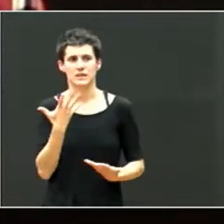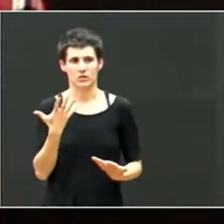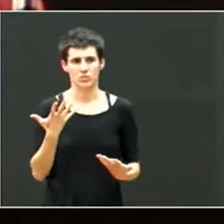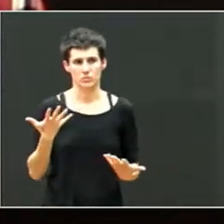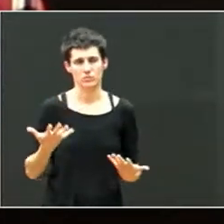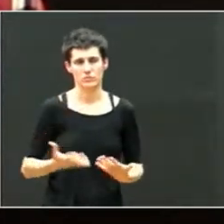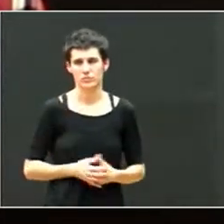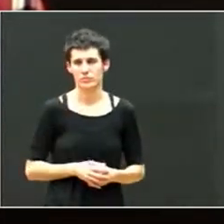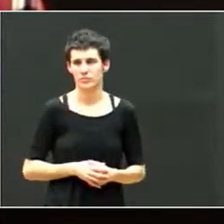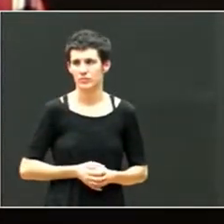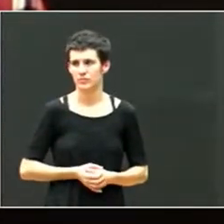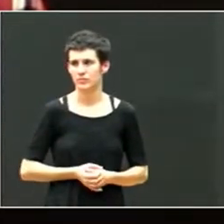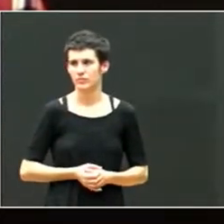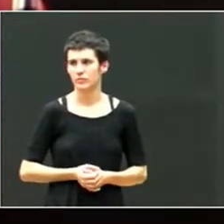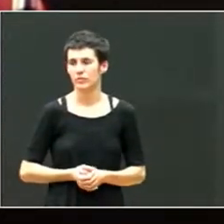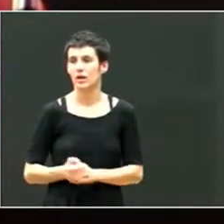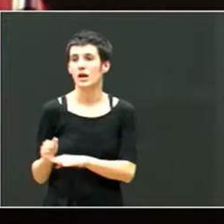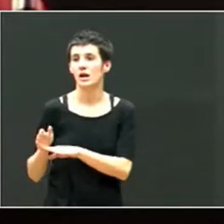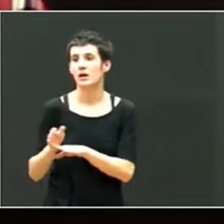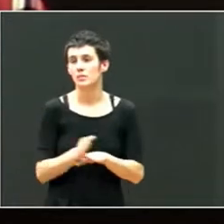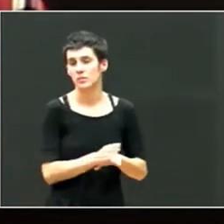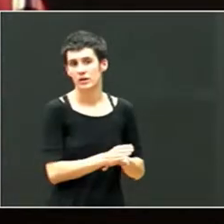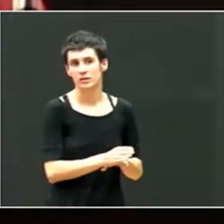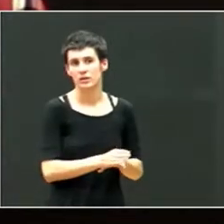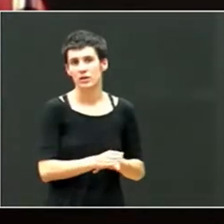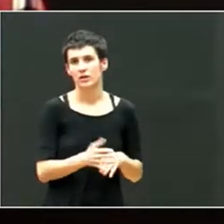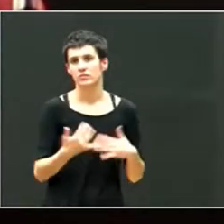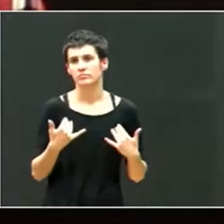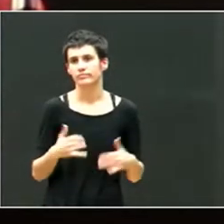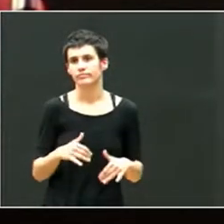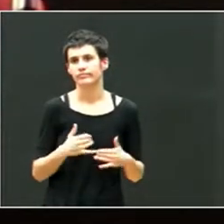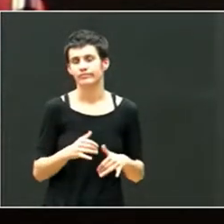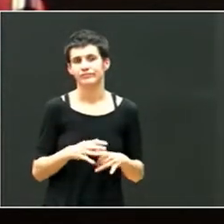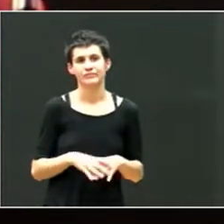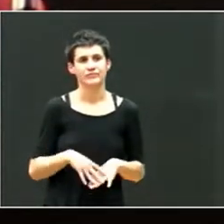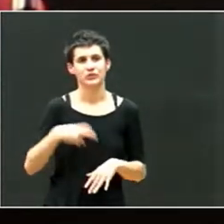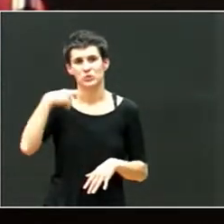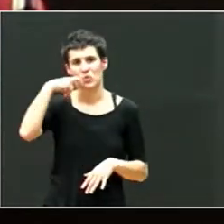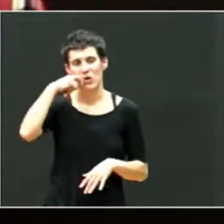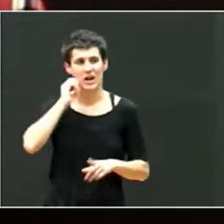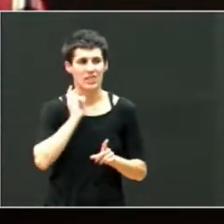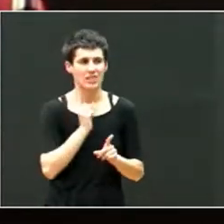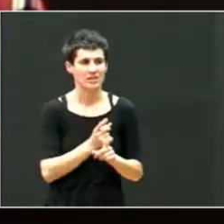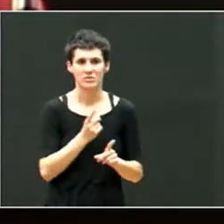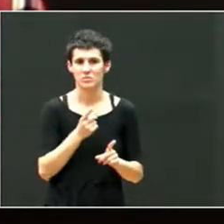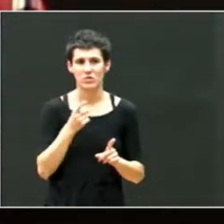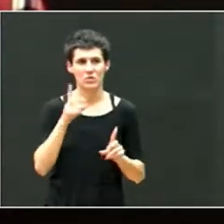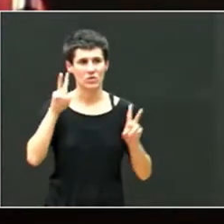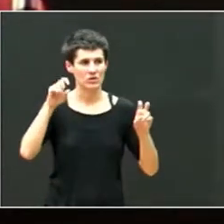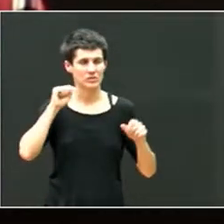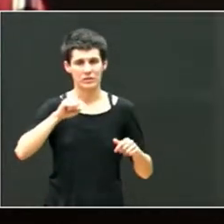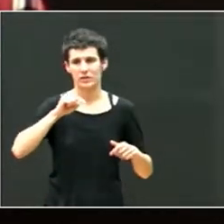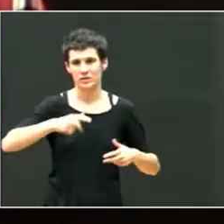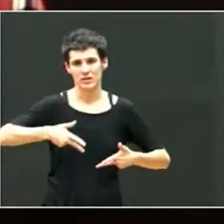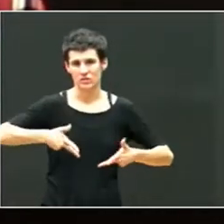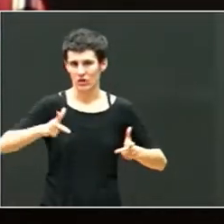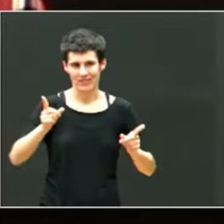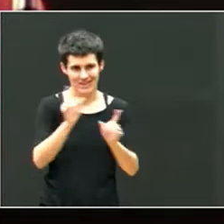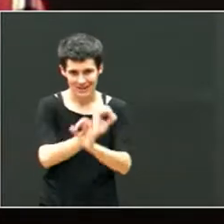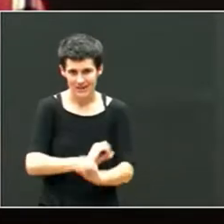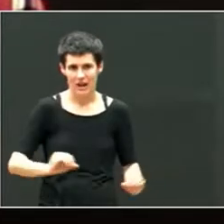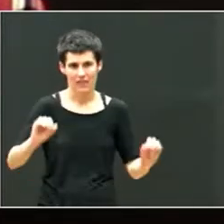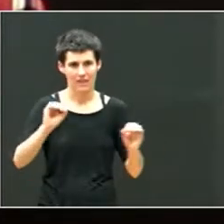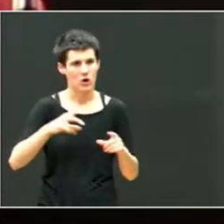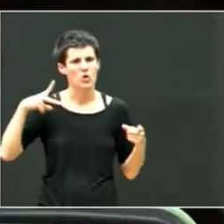qué. Y luego, racismo, discriminación, tolerancia cero. Tolerancia cero porque esto existe ya.